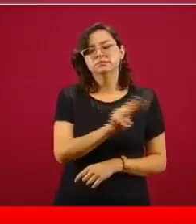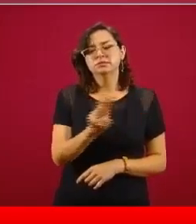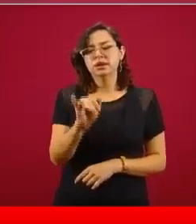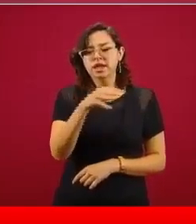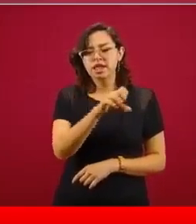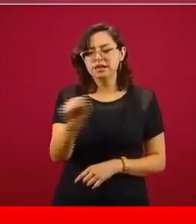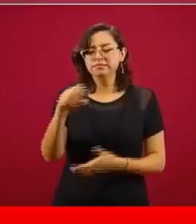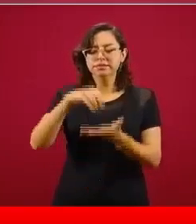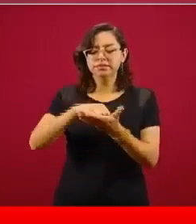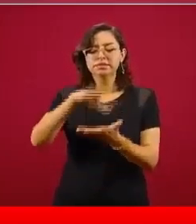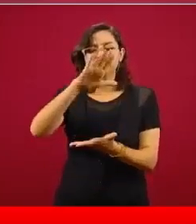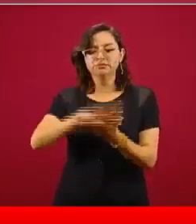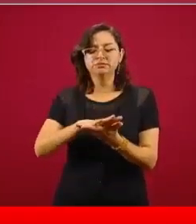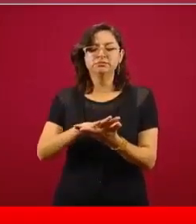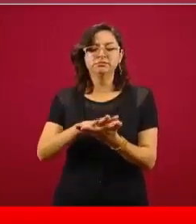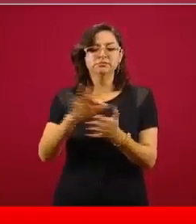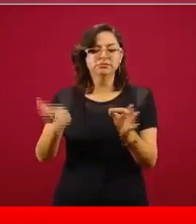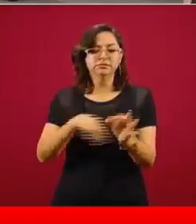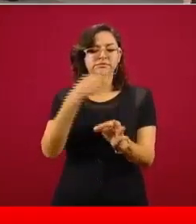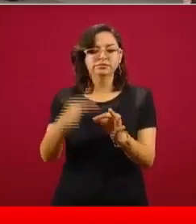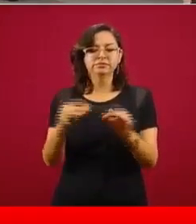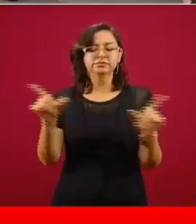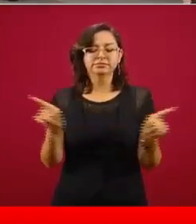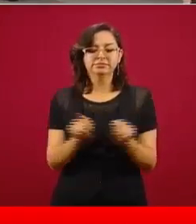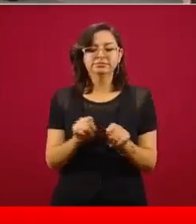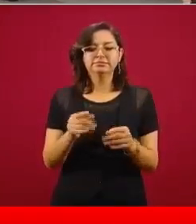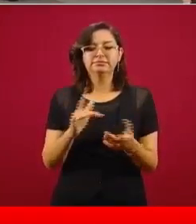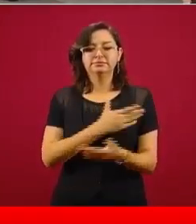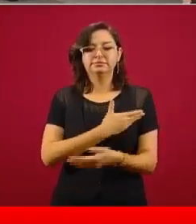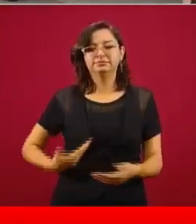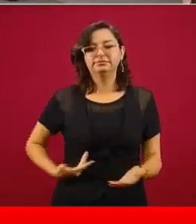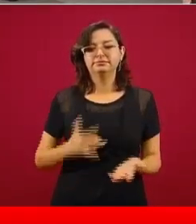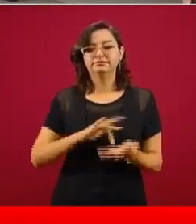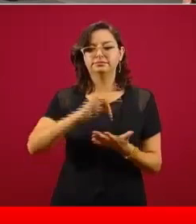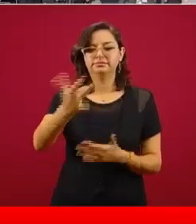hagan su registro y su validación. Sería todo por mi parte, presidente. Gracias.